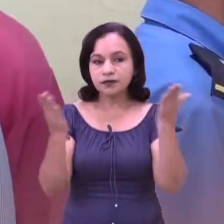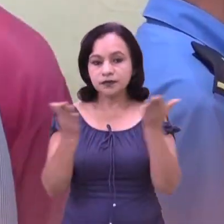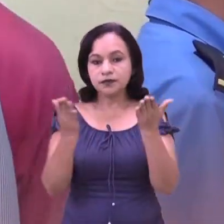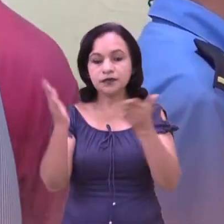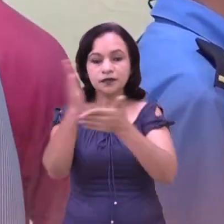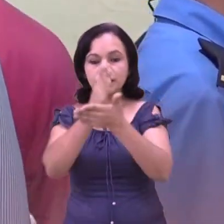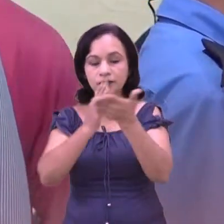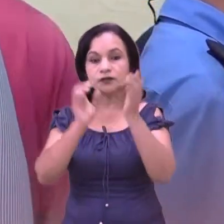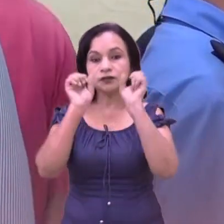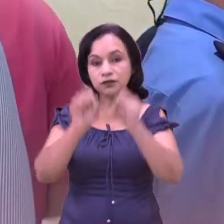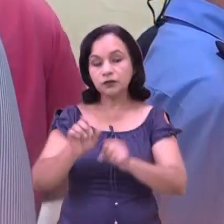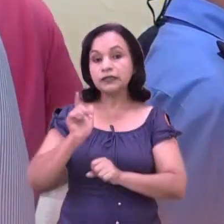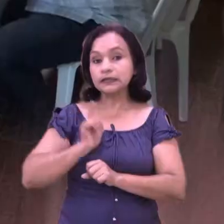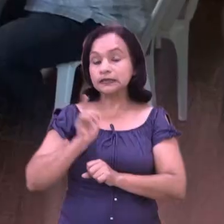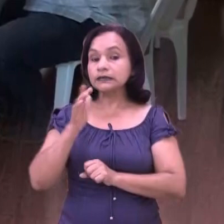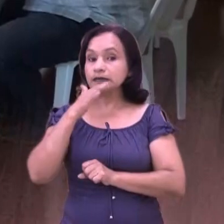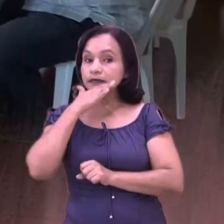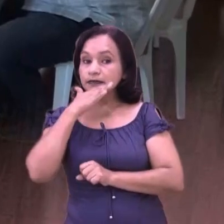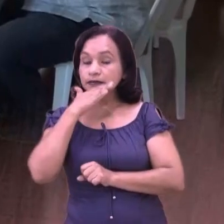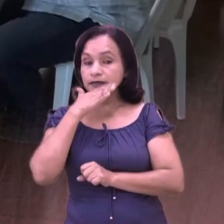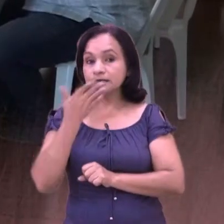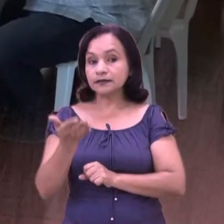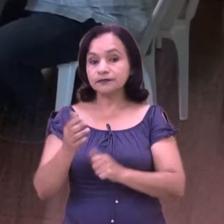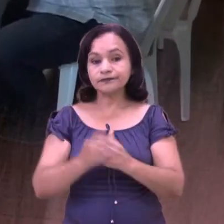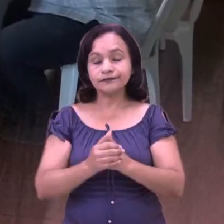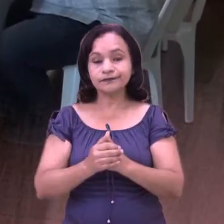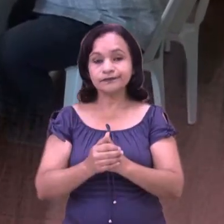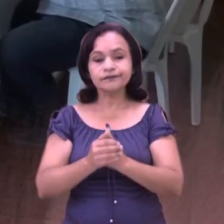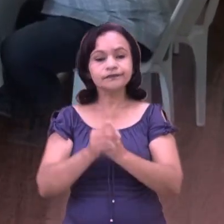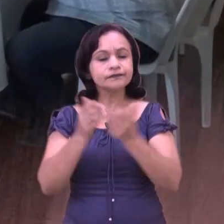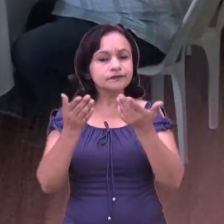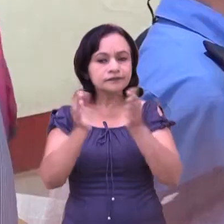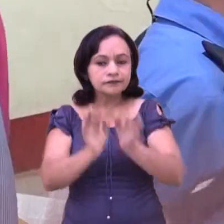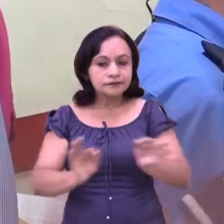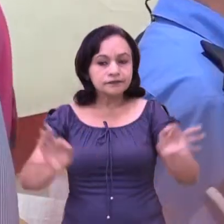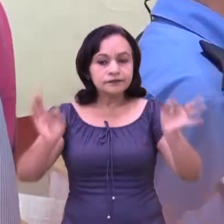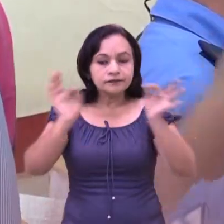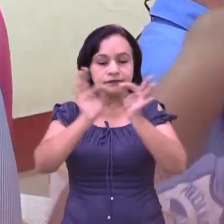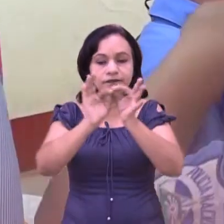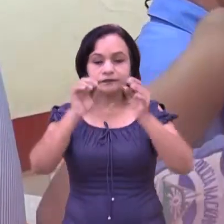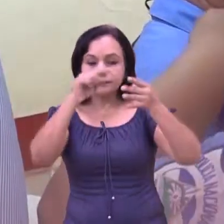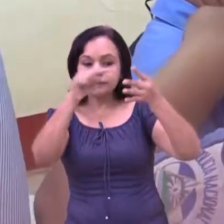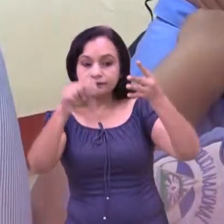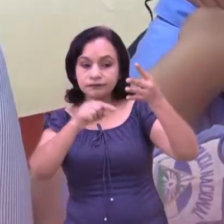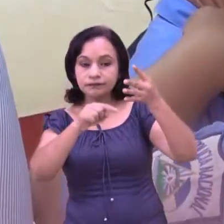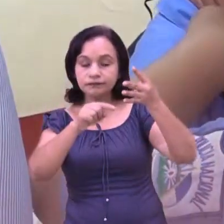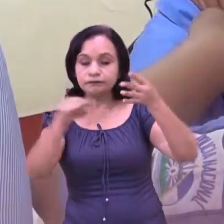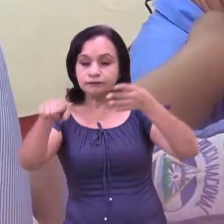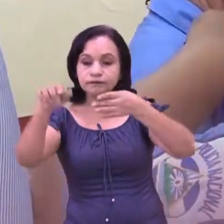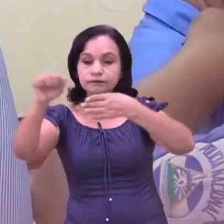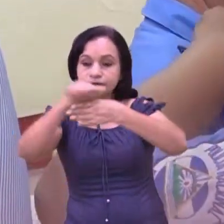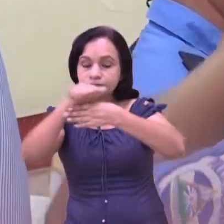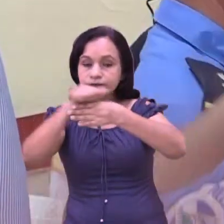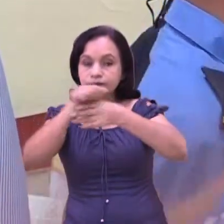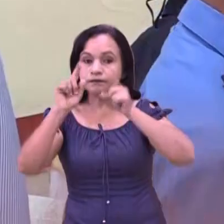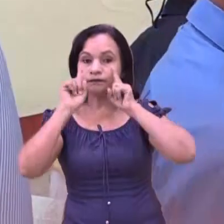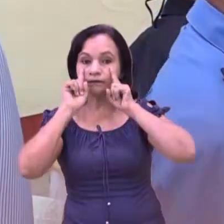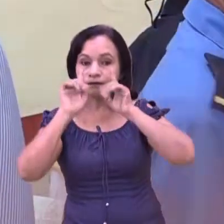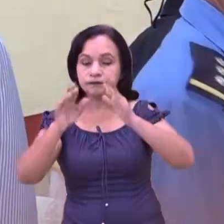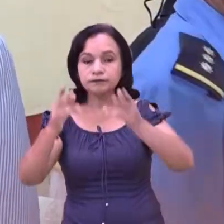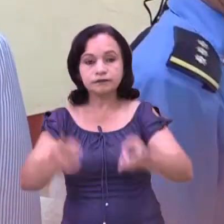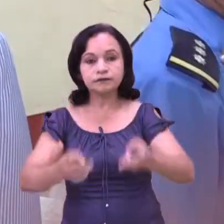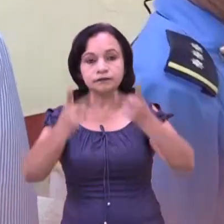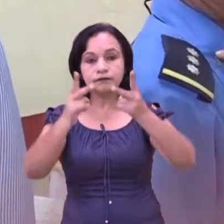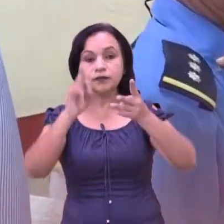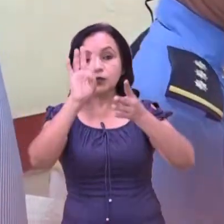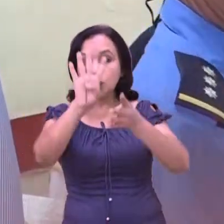para protegerse de situaciones que los puedan poner en riesgo. Tiene como base principal la continuidad de los ejercicios de preparación para la protección de la vida que